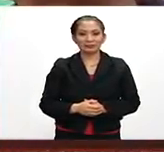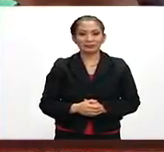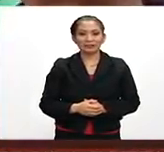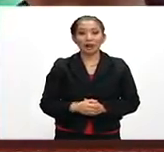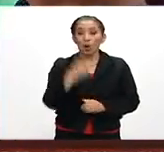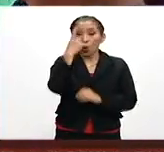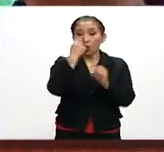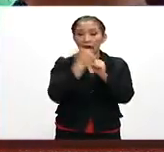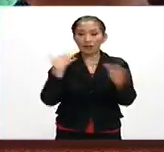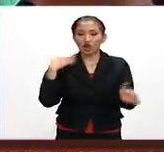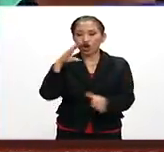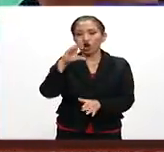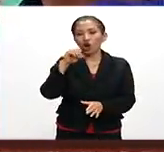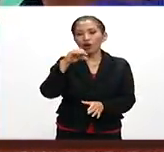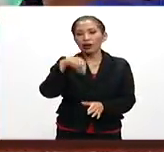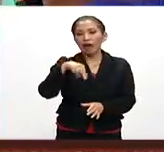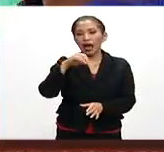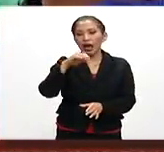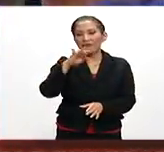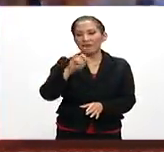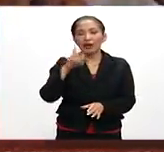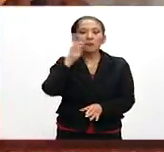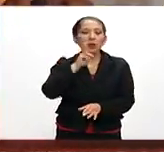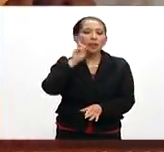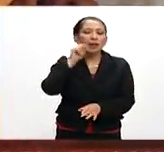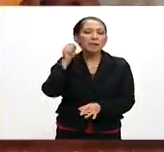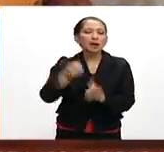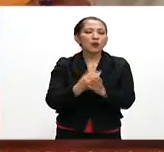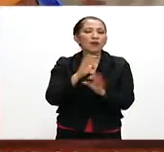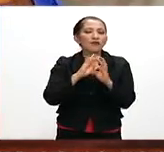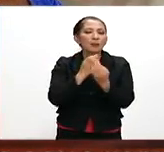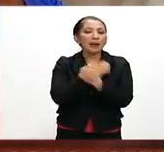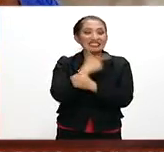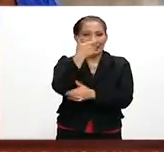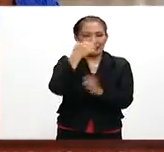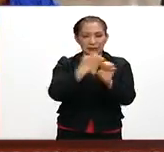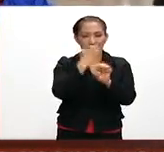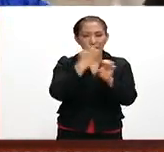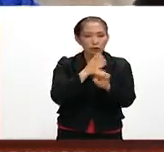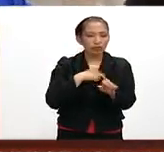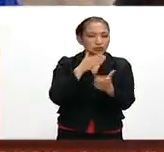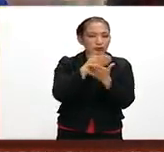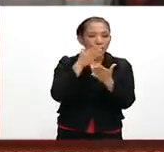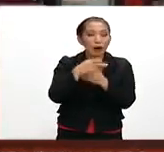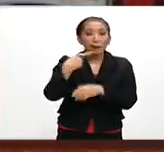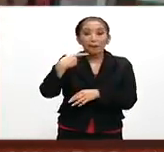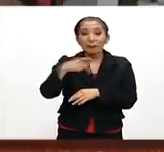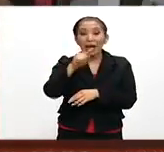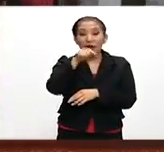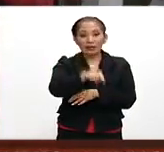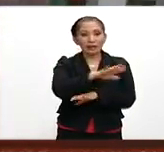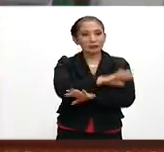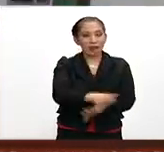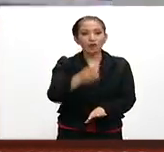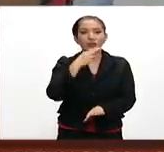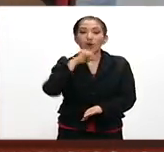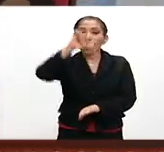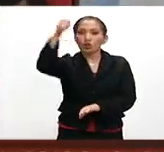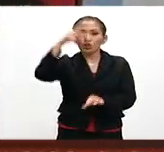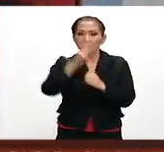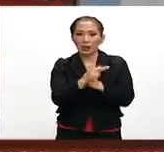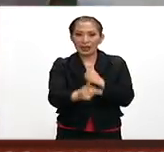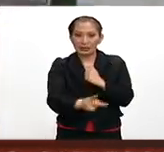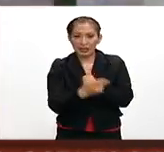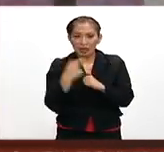Hace un año, CONAF implementó de manera piloto el nuevo modelo educativo en siete estados. Sin embargo, este ya se ha utilizado en otros